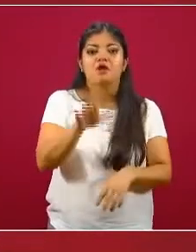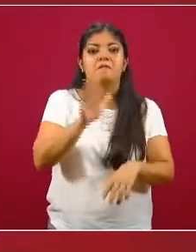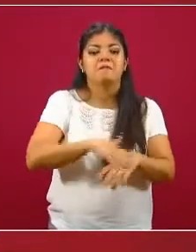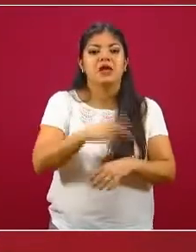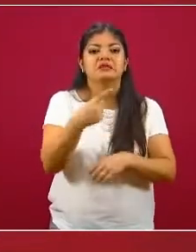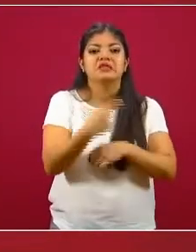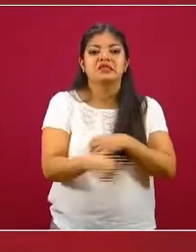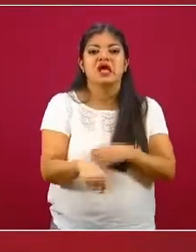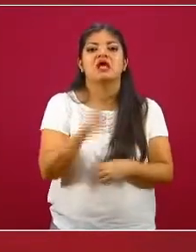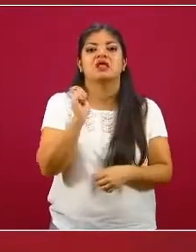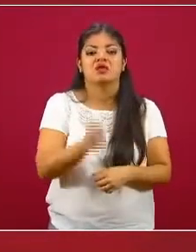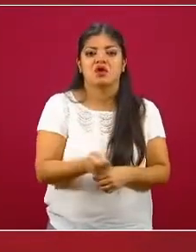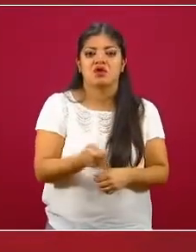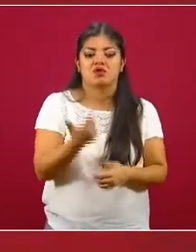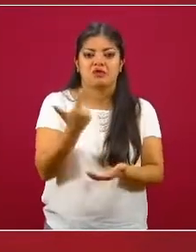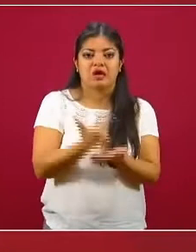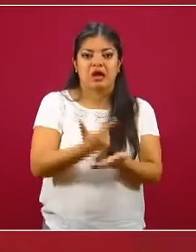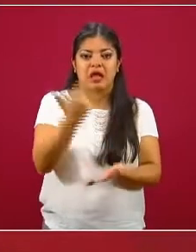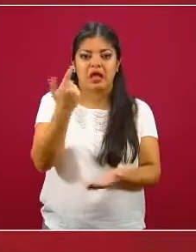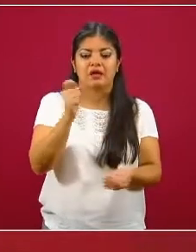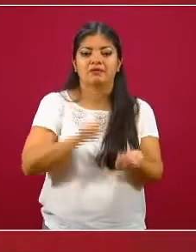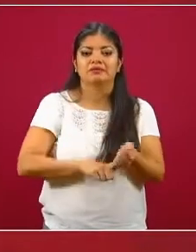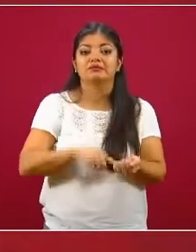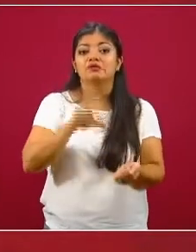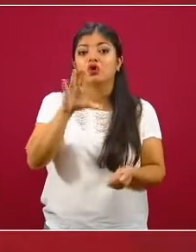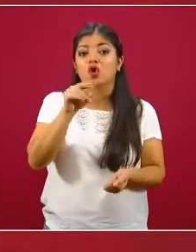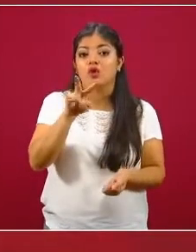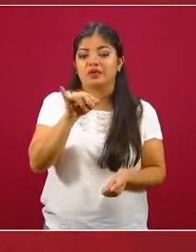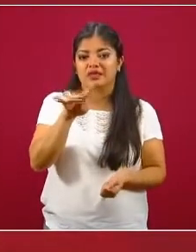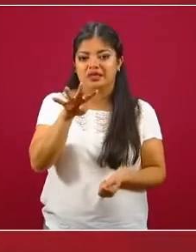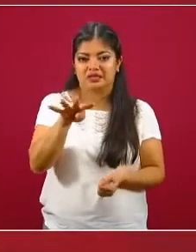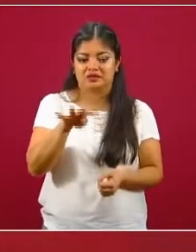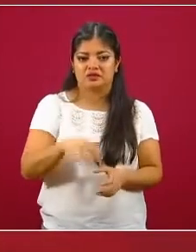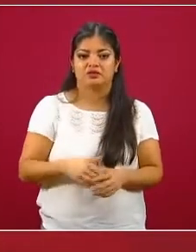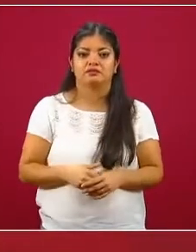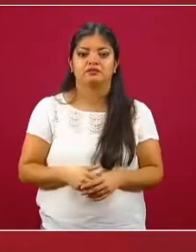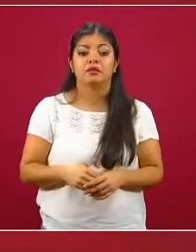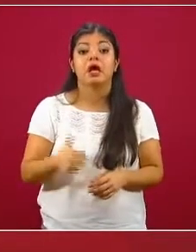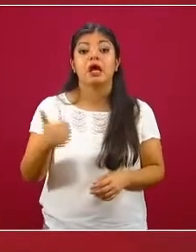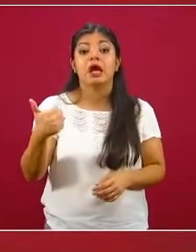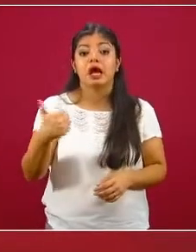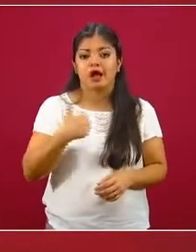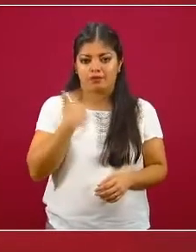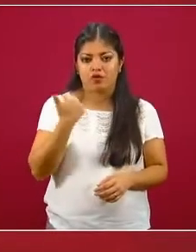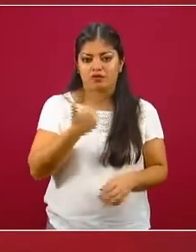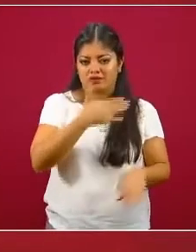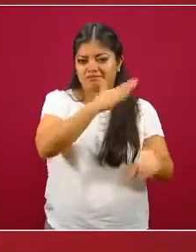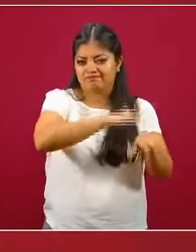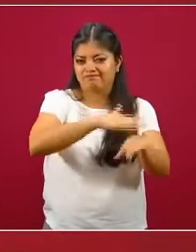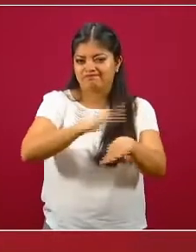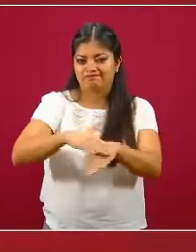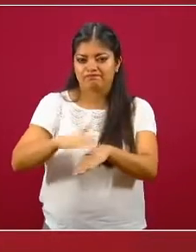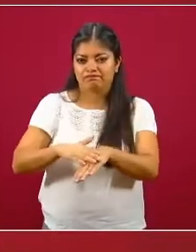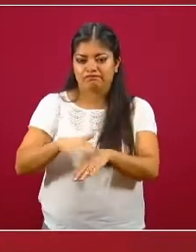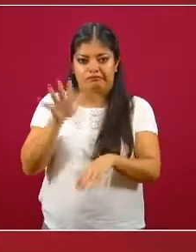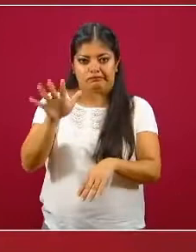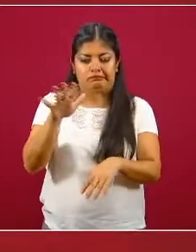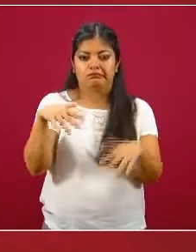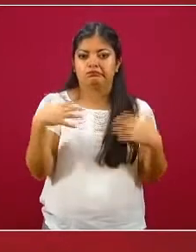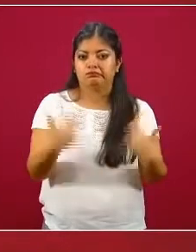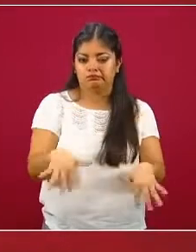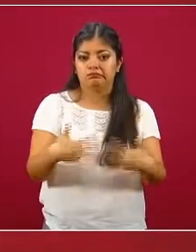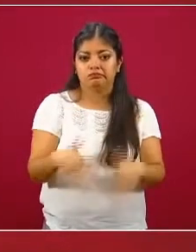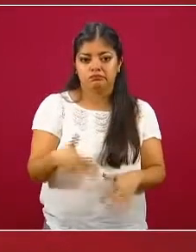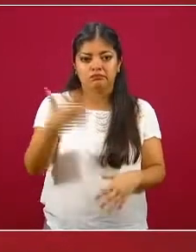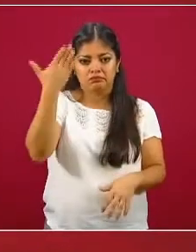riesgo de formas graves de la COVID-19. Aprovechamos para hacer un llamado, destacando lo mucho